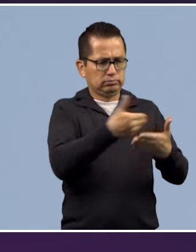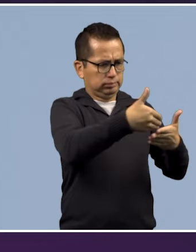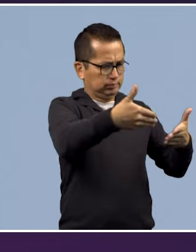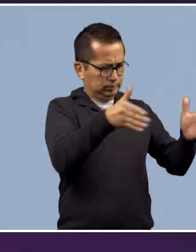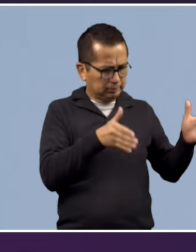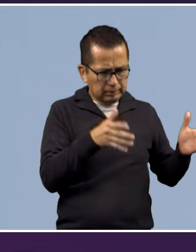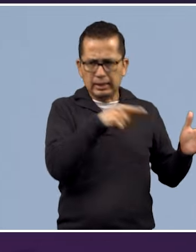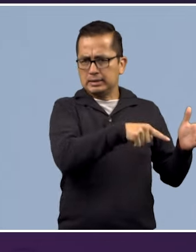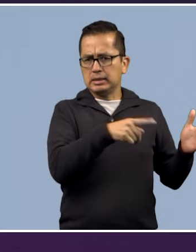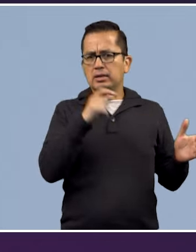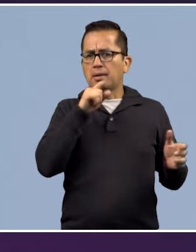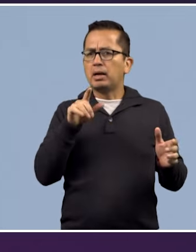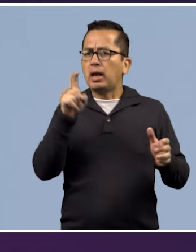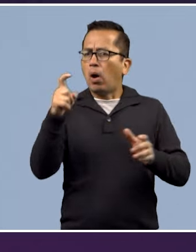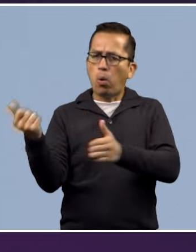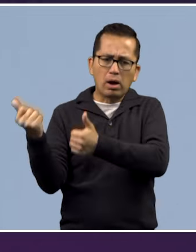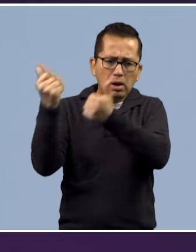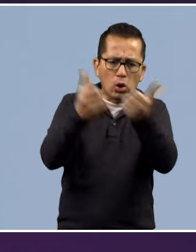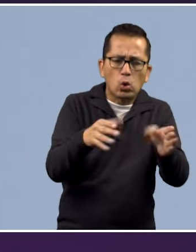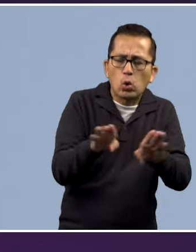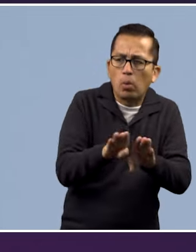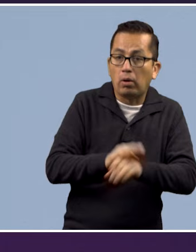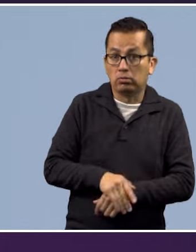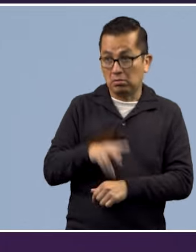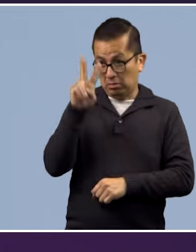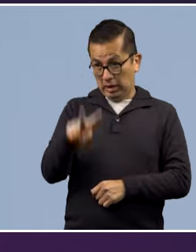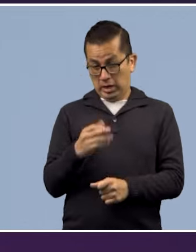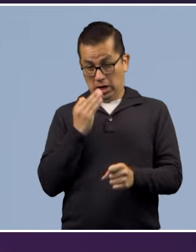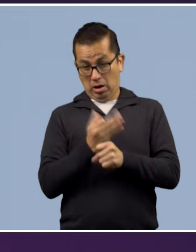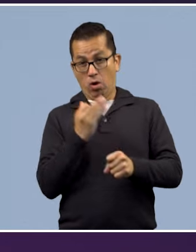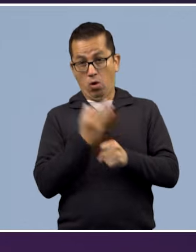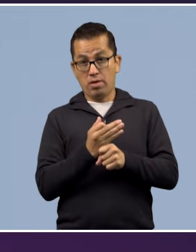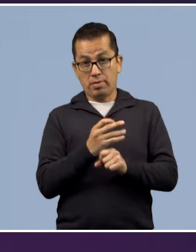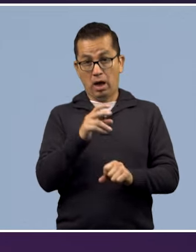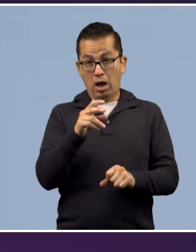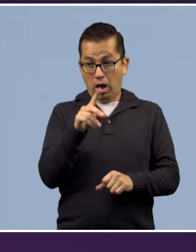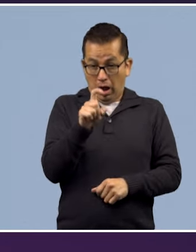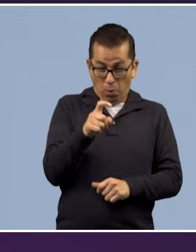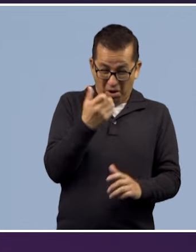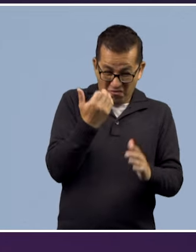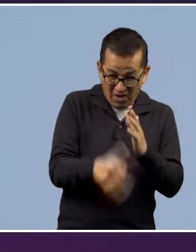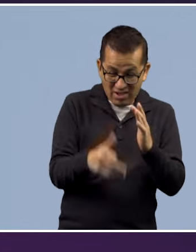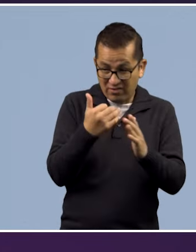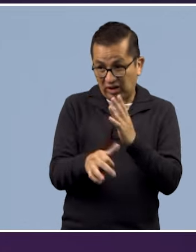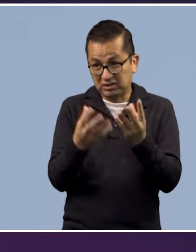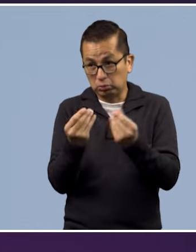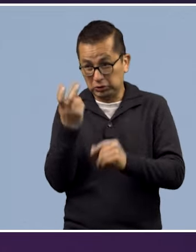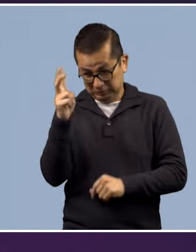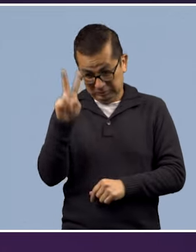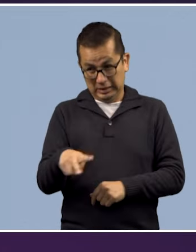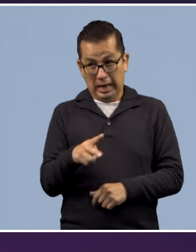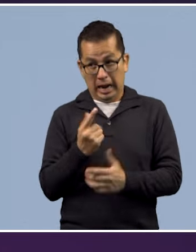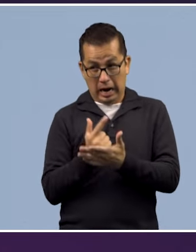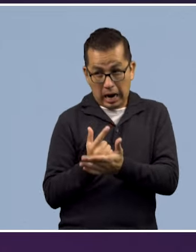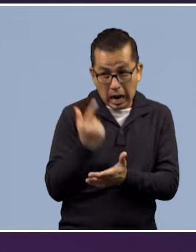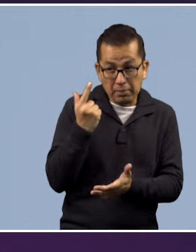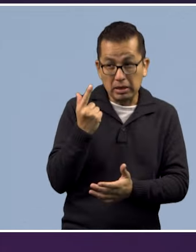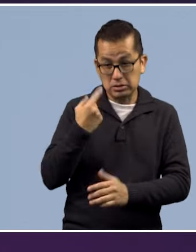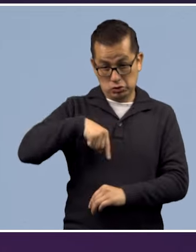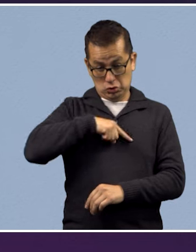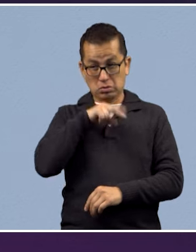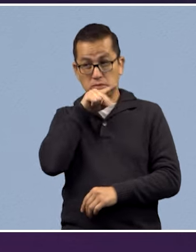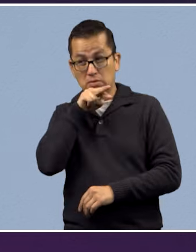los sistemas de agua del Valle de México, pues si debería preocuparnos el desabasto que estamos enfrentando actualmente, ¿cuál es el panorama a futuro, doctor?